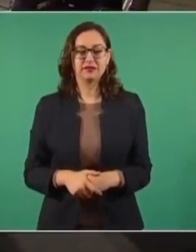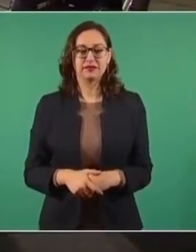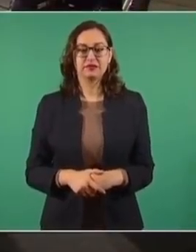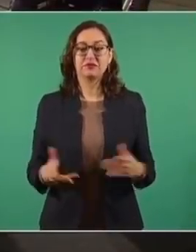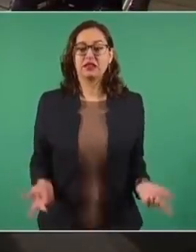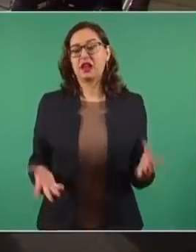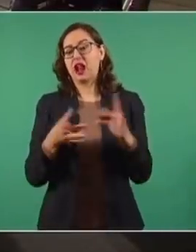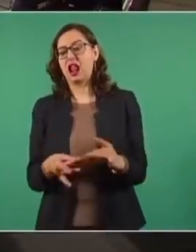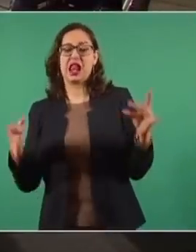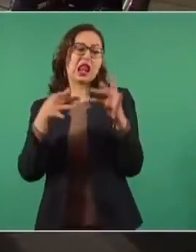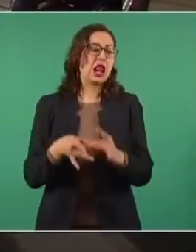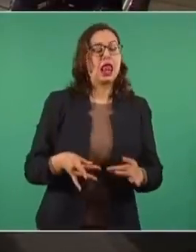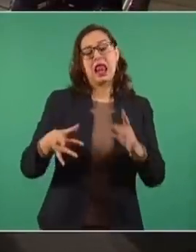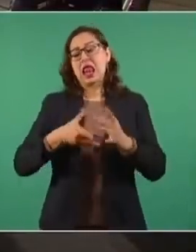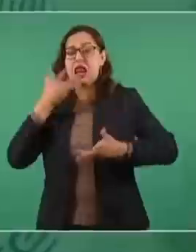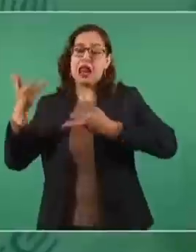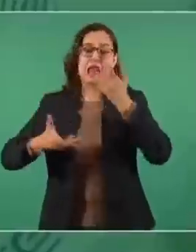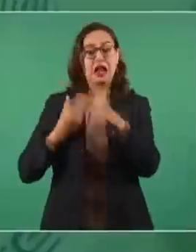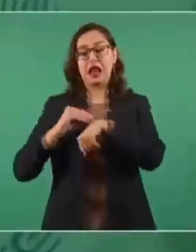Con argumentos leguleyos.